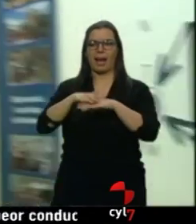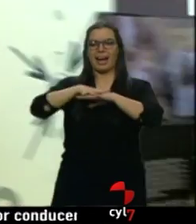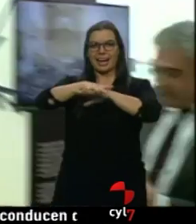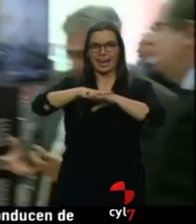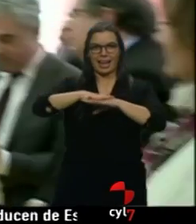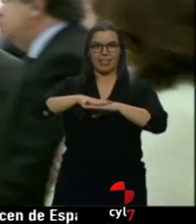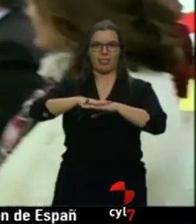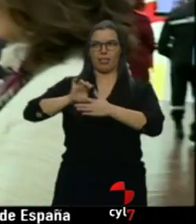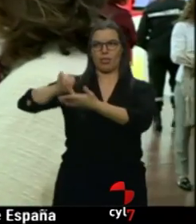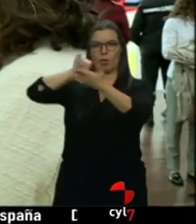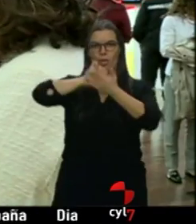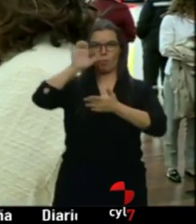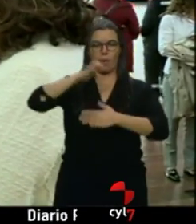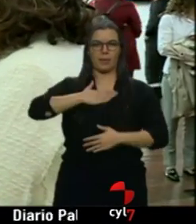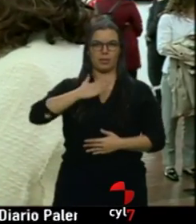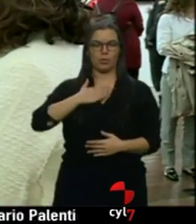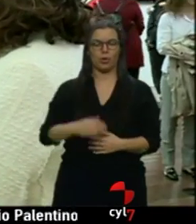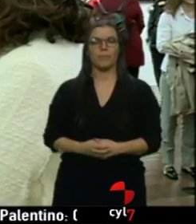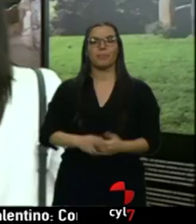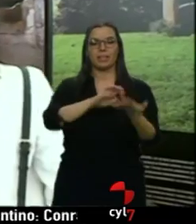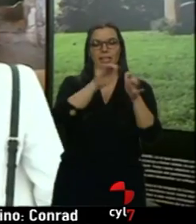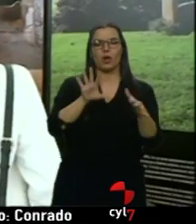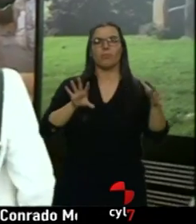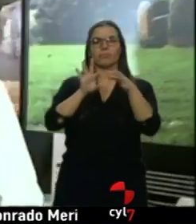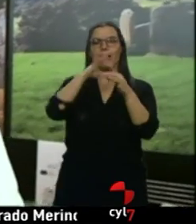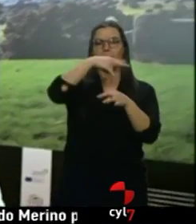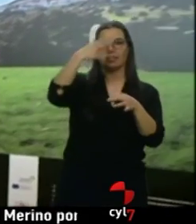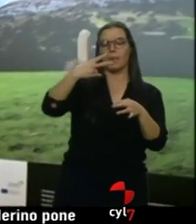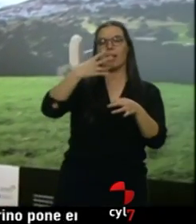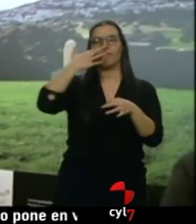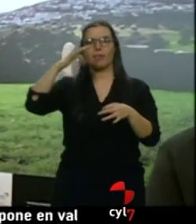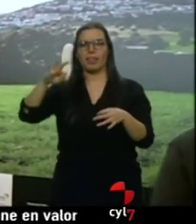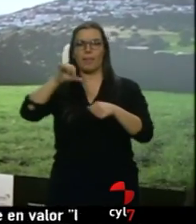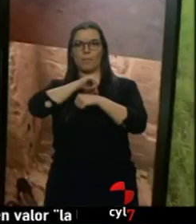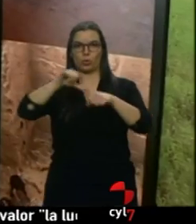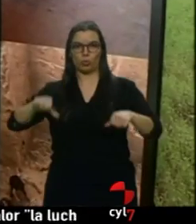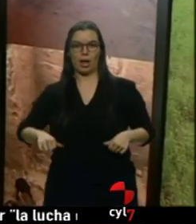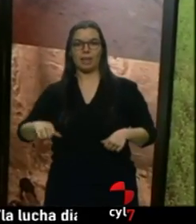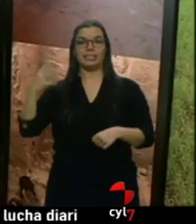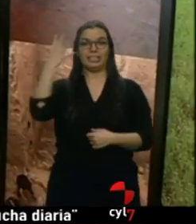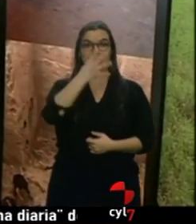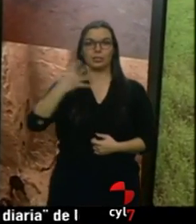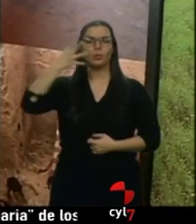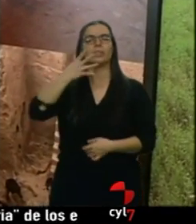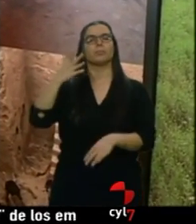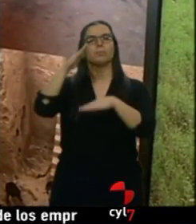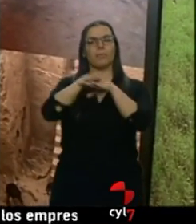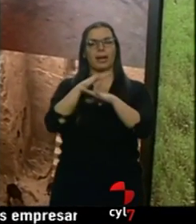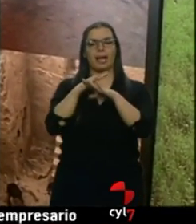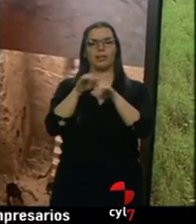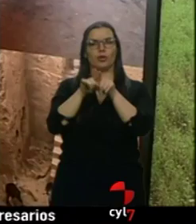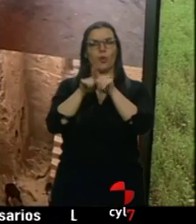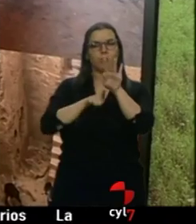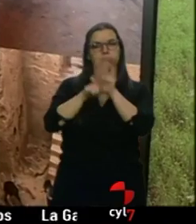Castilla y León con Siega Verde se une a Cantabria Francia y Portugal para reforzar el patrimonio rupestre va a ser